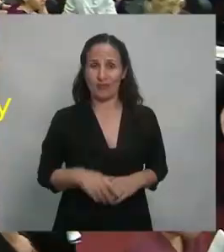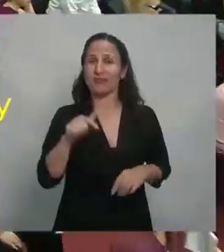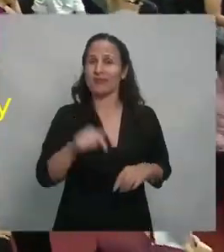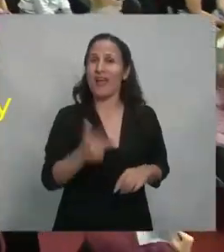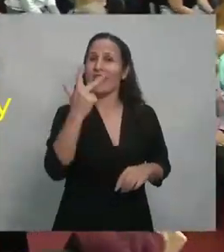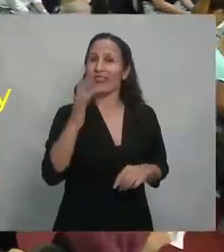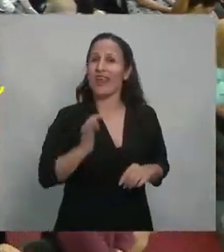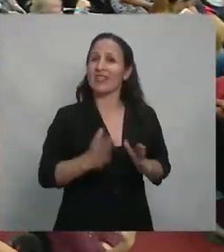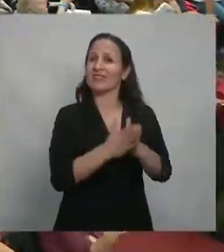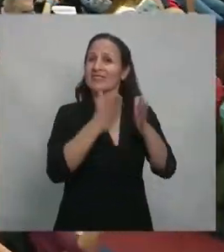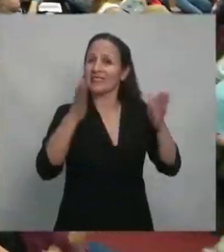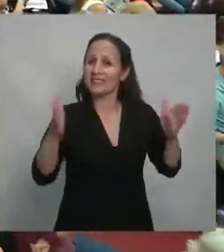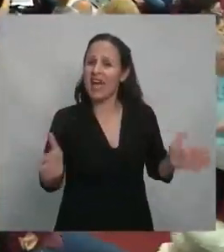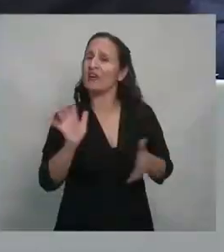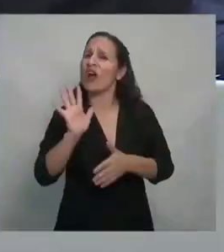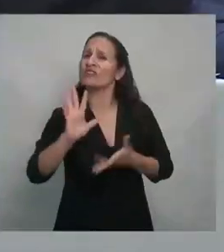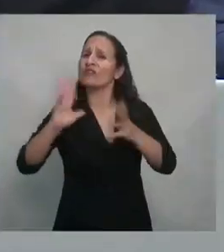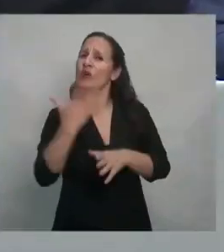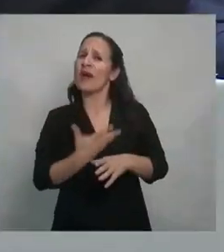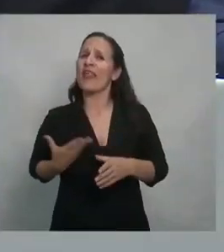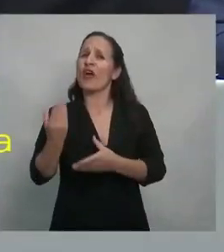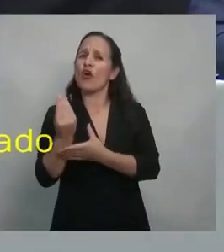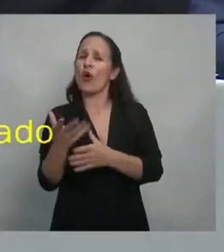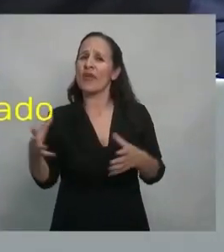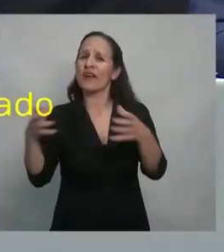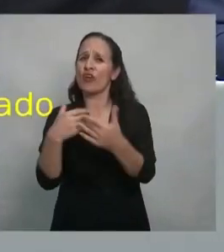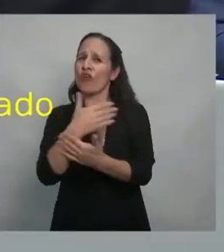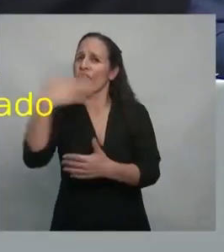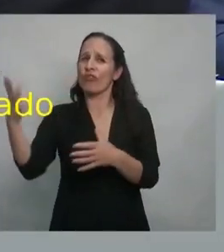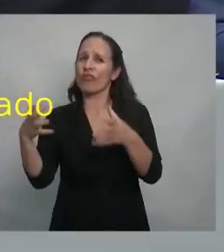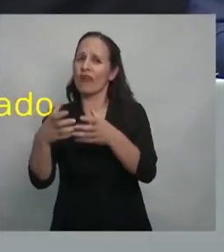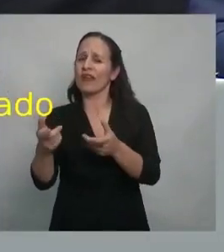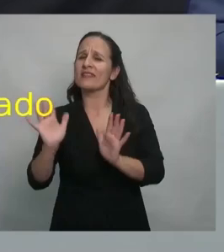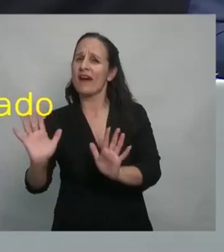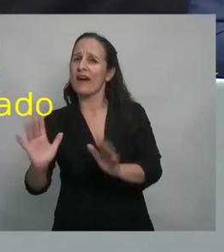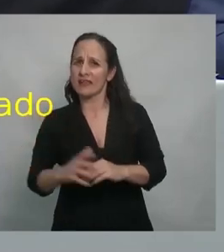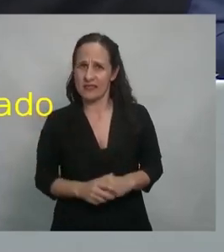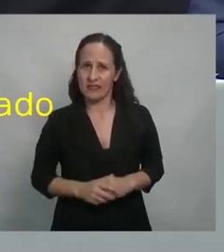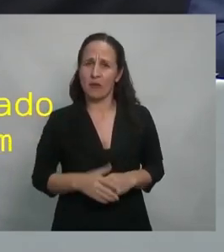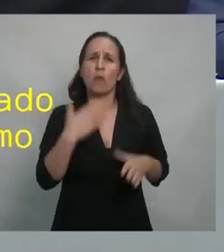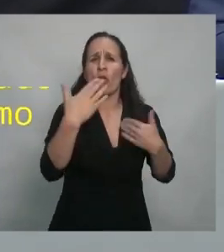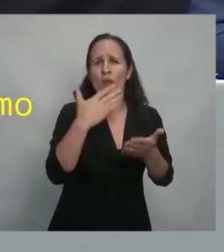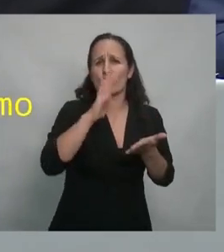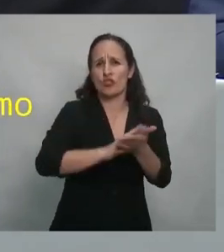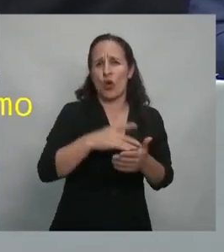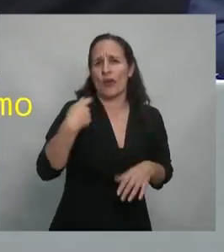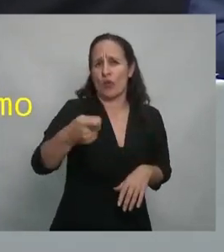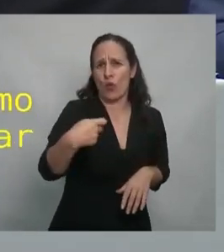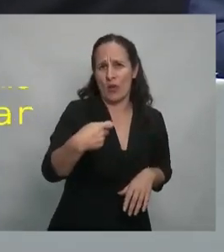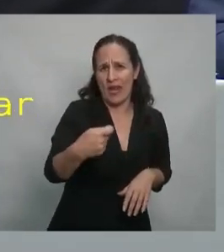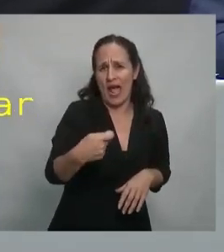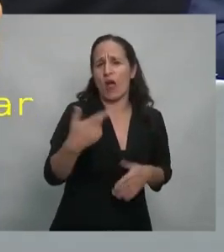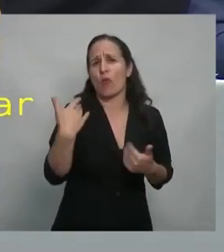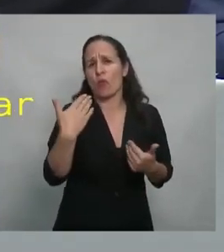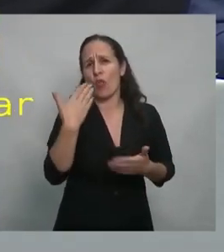años de neoliberalismo en la Argentina. Podríamos hablar de la situación de los jubilados, podríamos